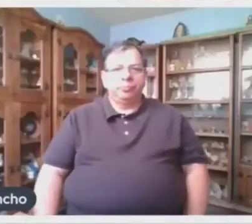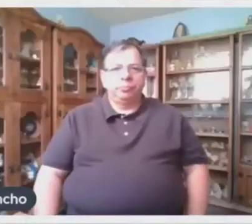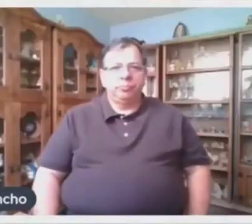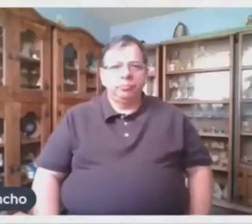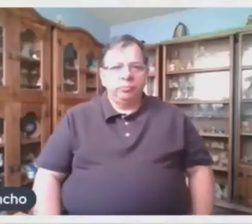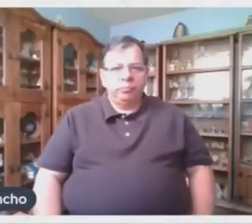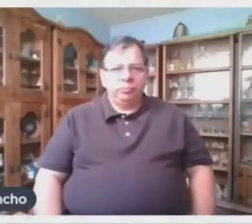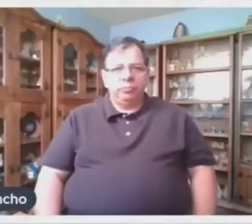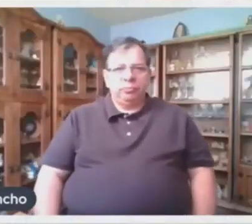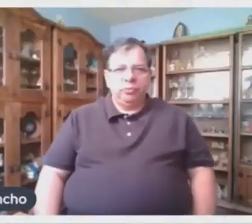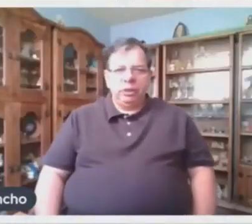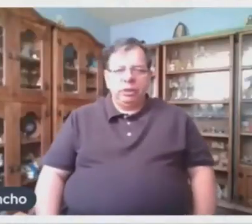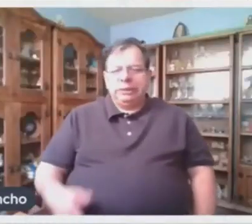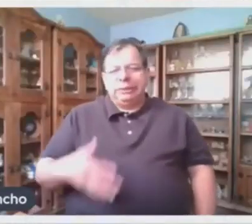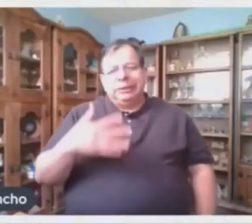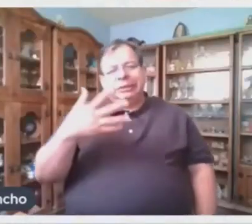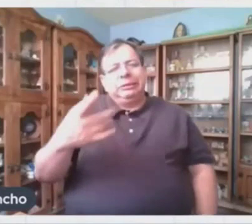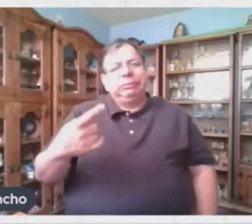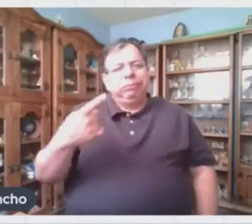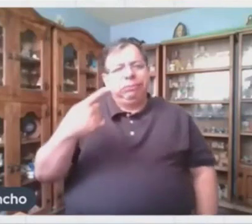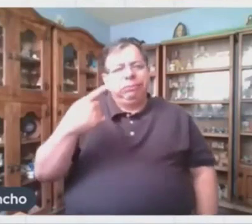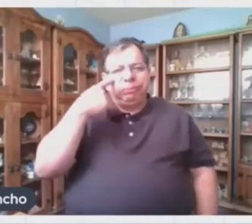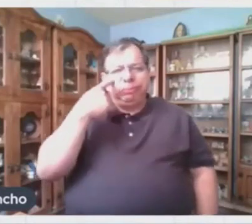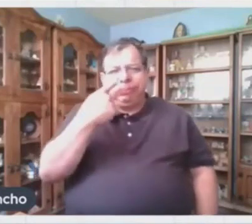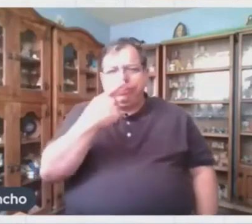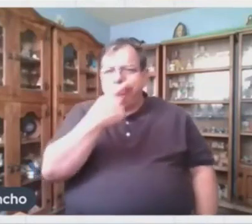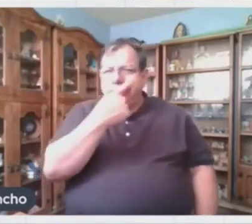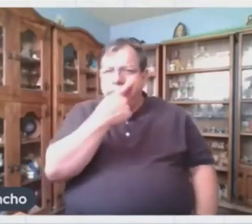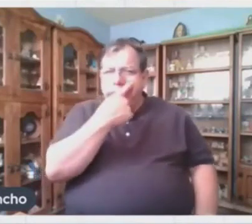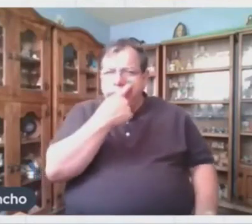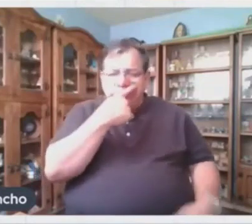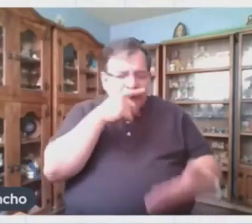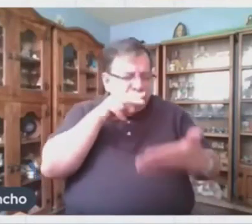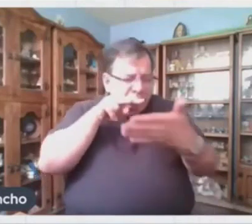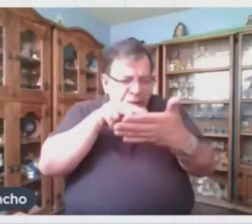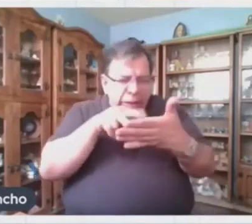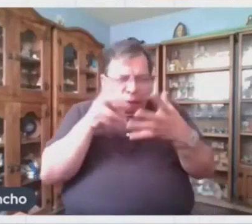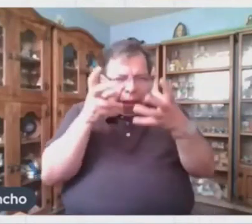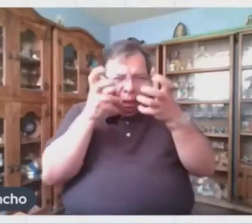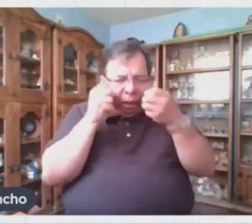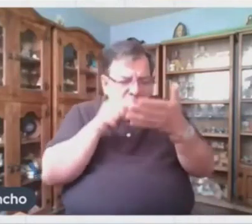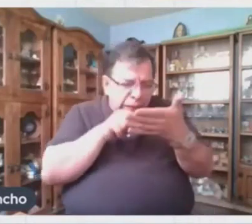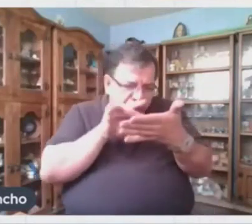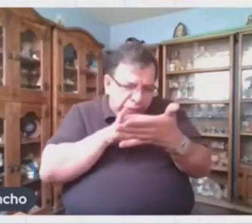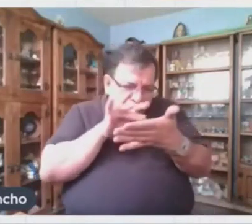No juegues, Karina. Tengo mis ojos secos de tanto ver en la pantalla del celular.